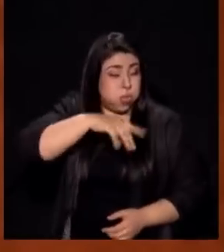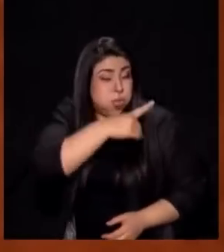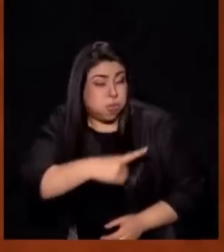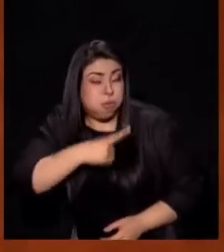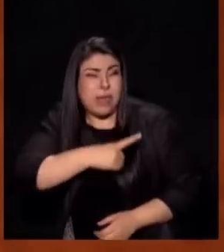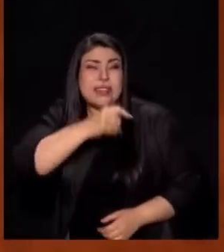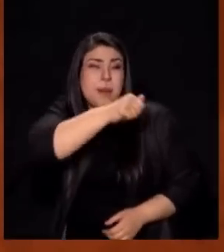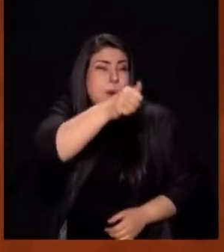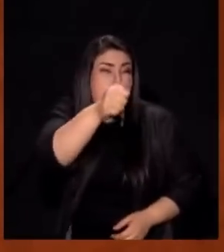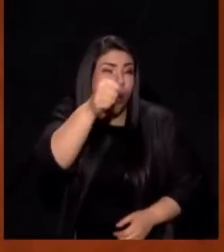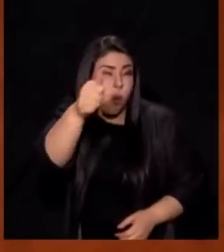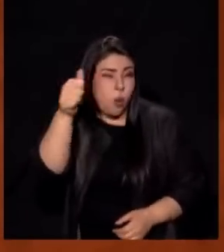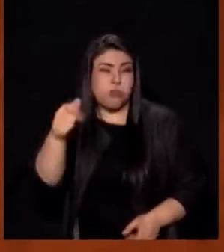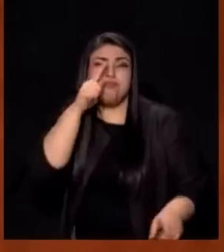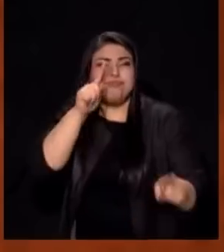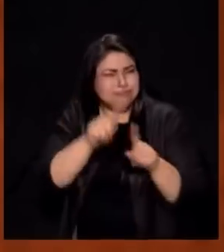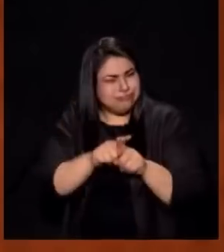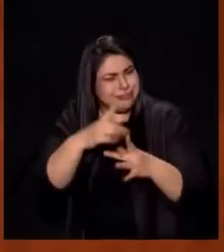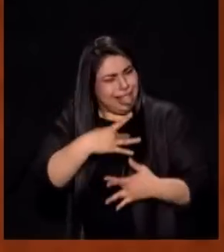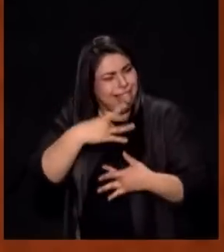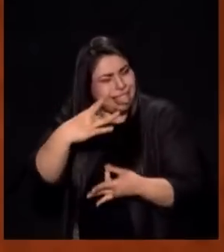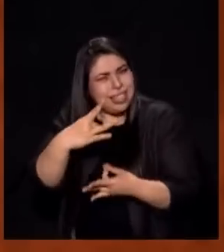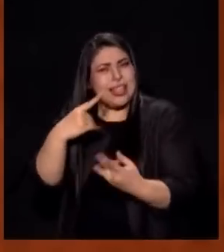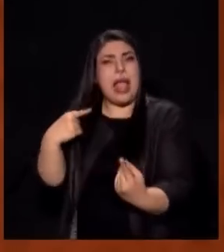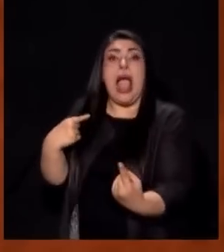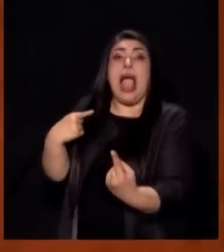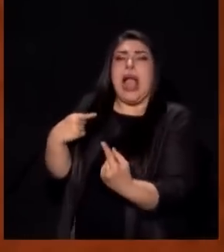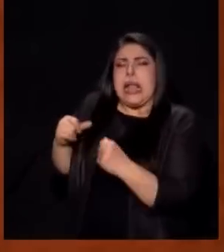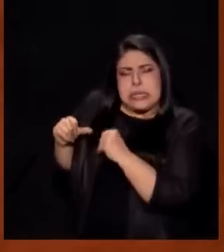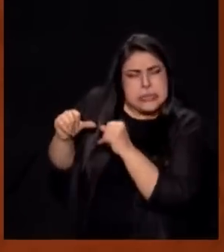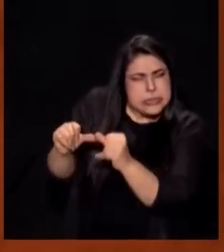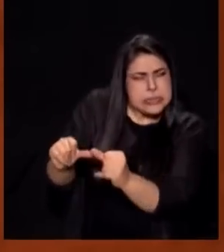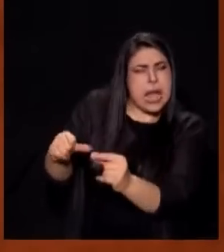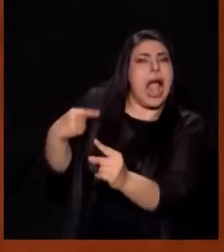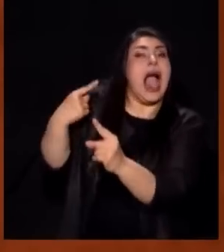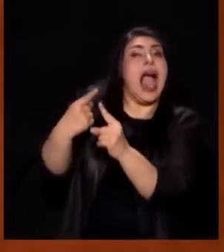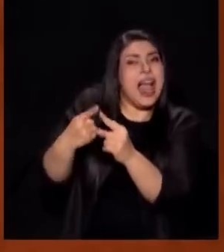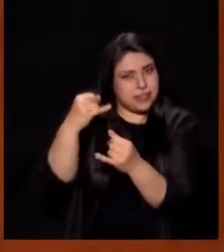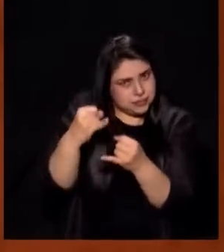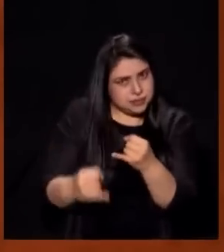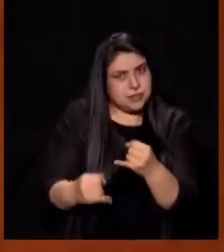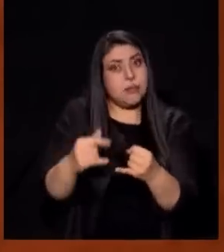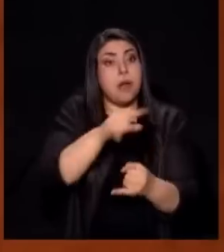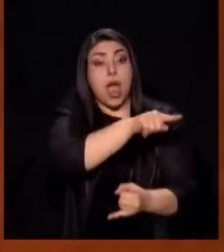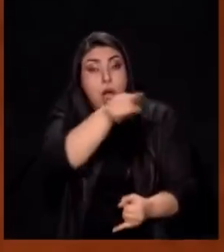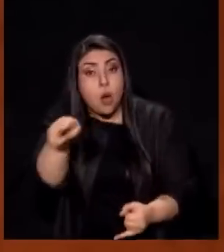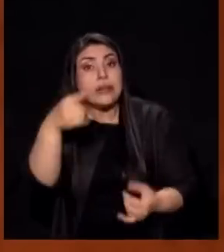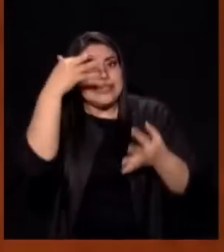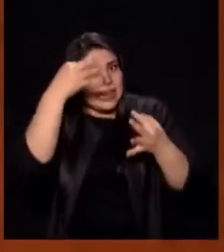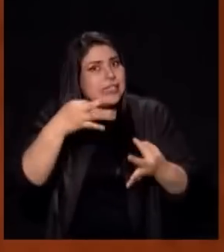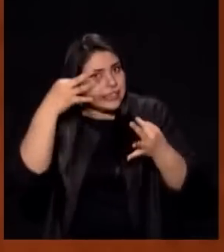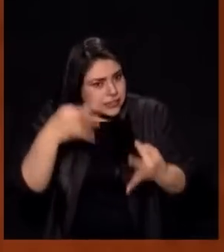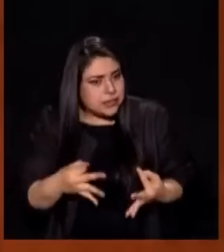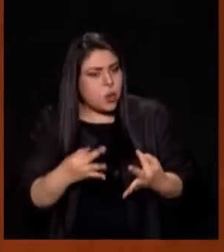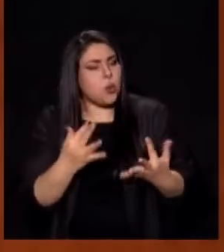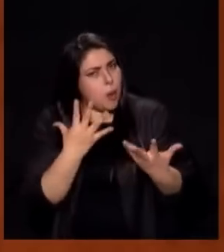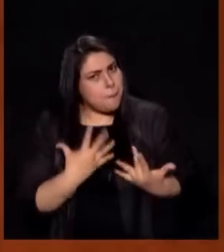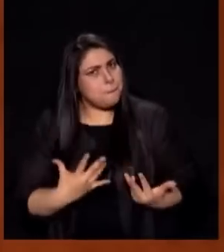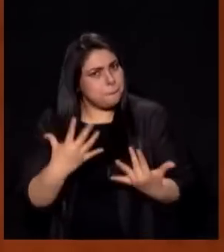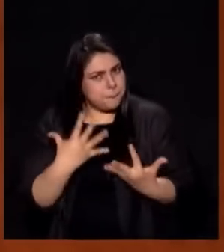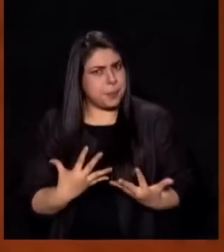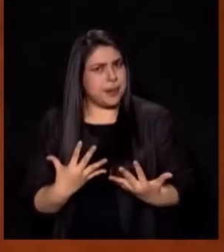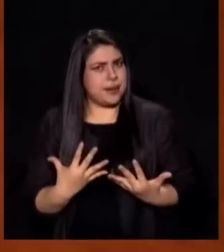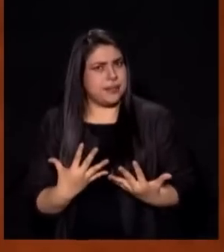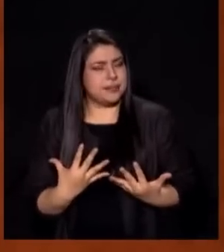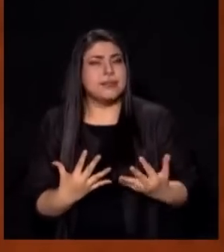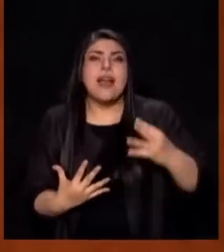vosotros Muestre la misma Solicitud Hasta el fin Para plena Certeza De la esperanza A fin De que